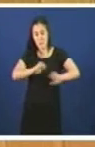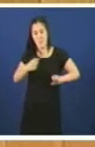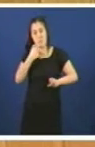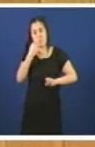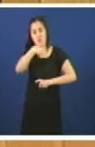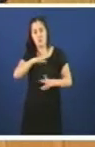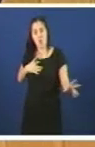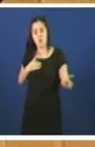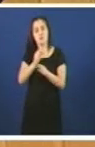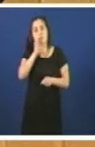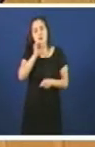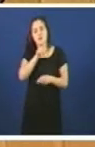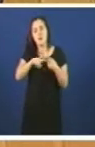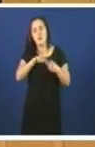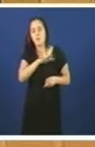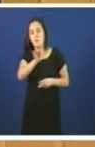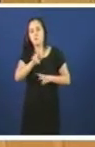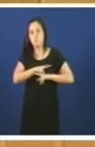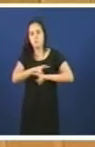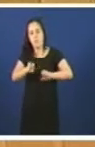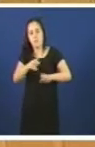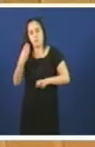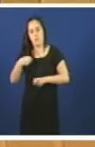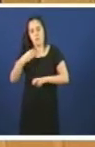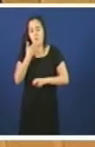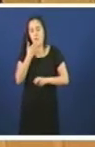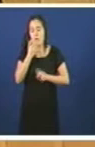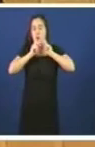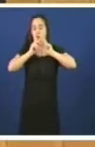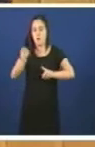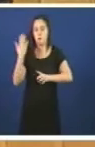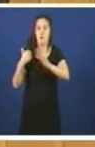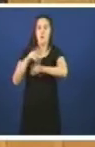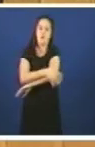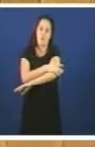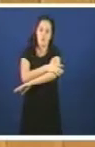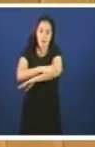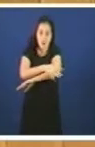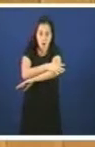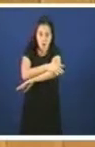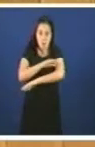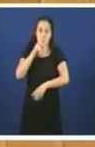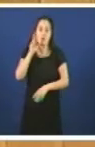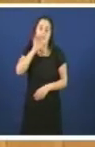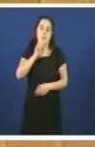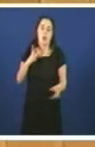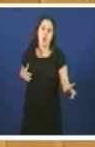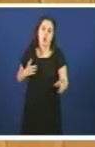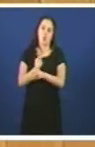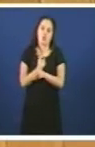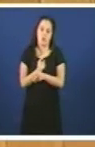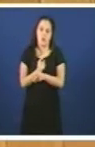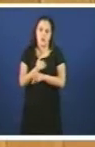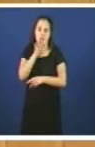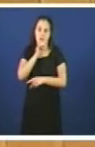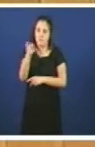incide na idea pesimista de perda de espazos conquistados e na idea de que o goberno galego está contra o idioma. E non é certo. E remato, remato.